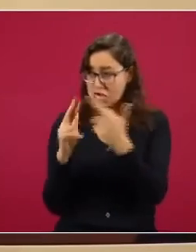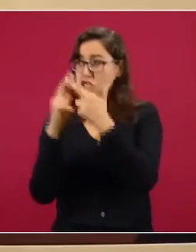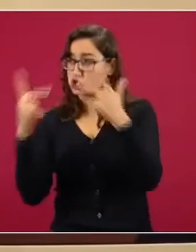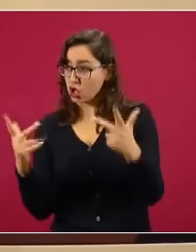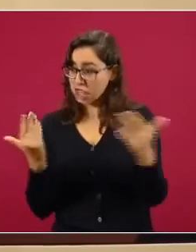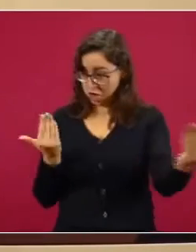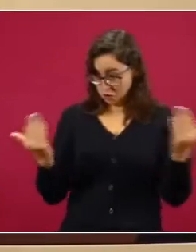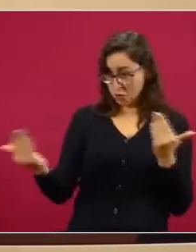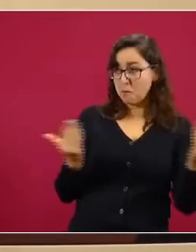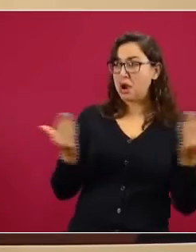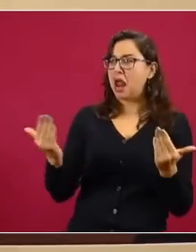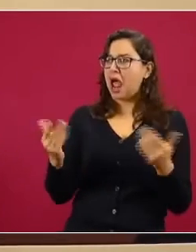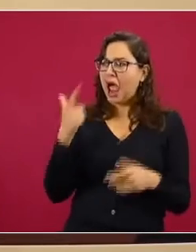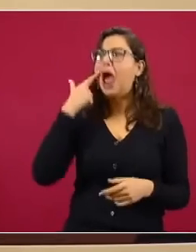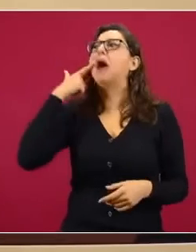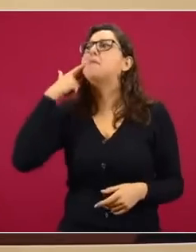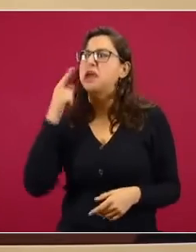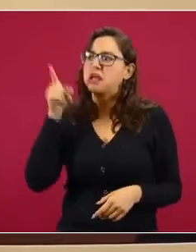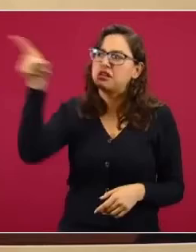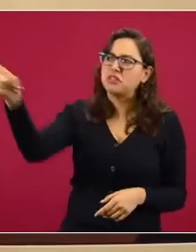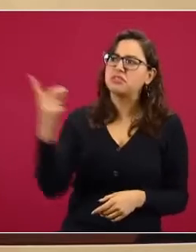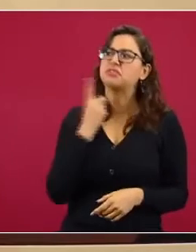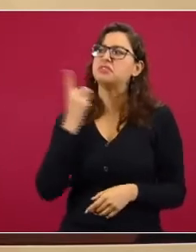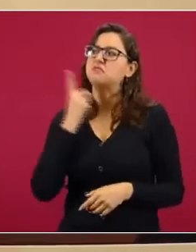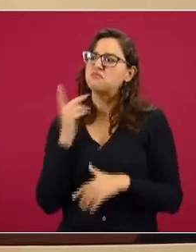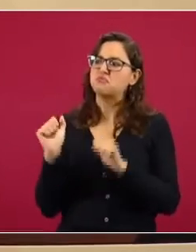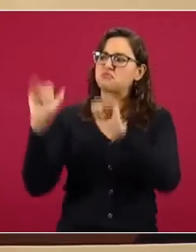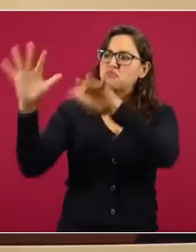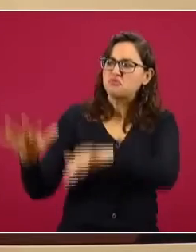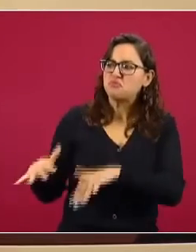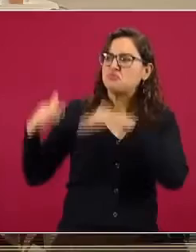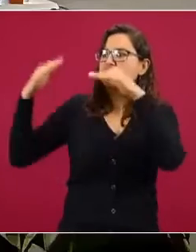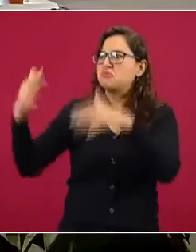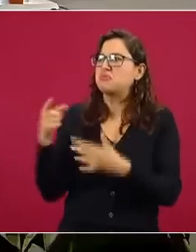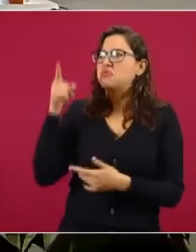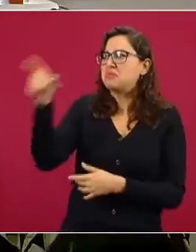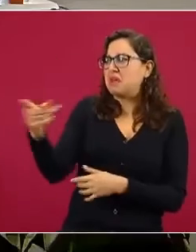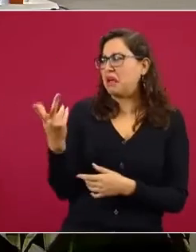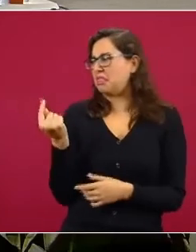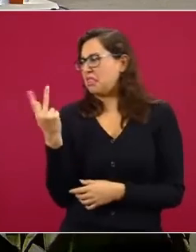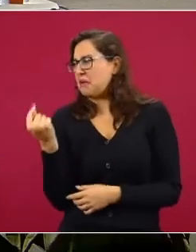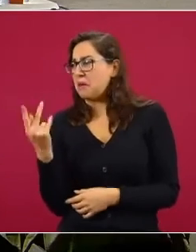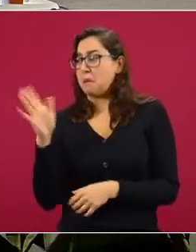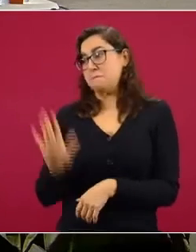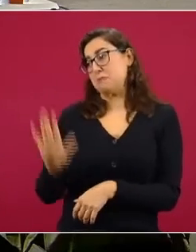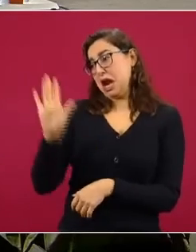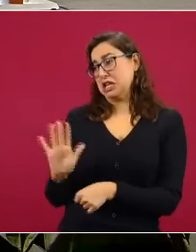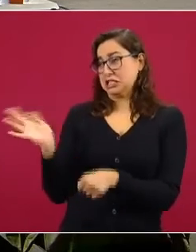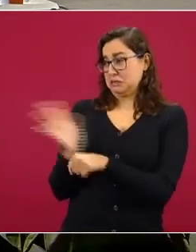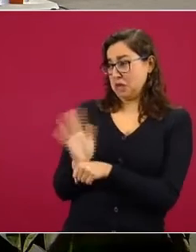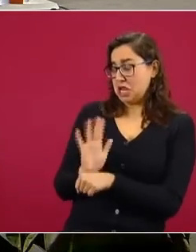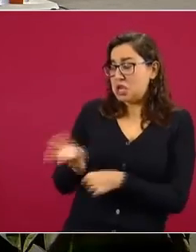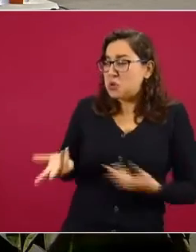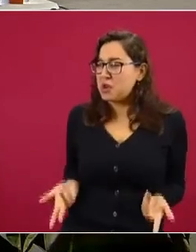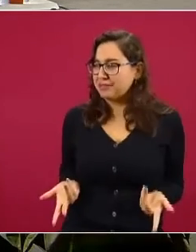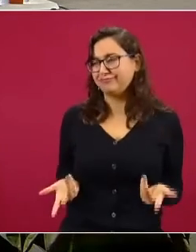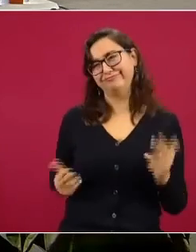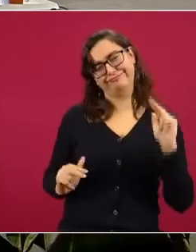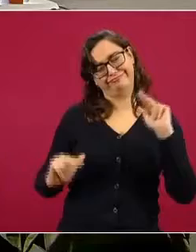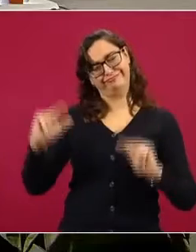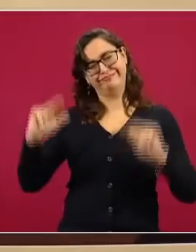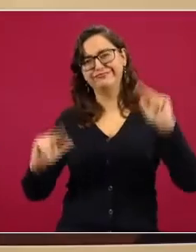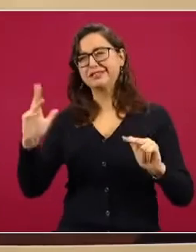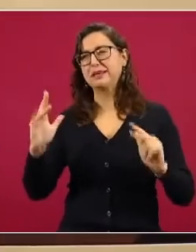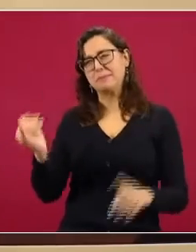¿por qué mejor no hablan de su congreso de sus infumables y eternas tertulias de televisión? digo, perdón pero hay niveles